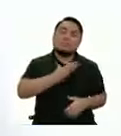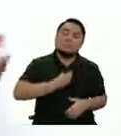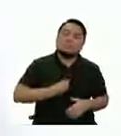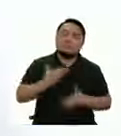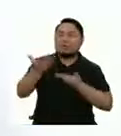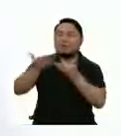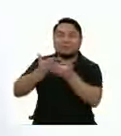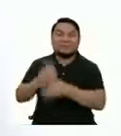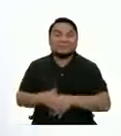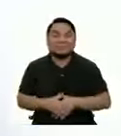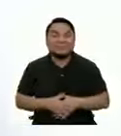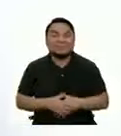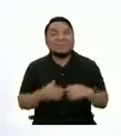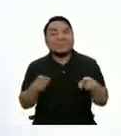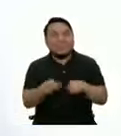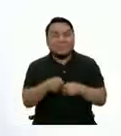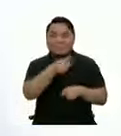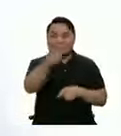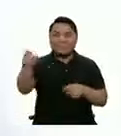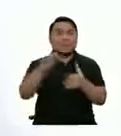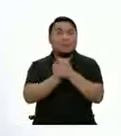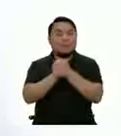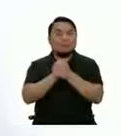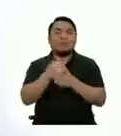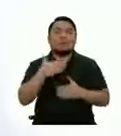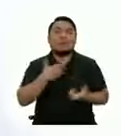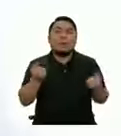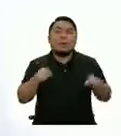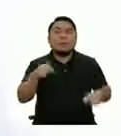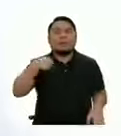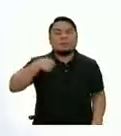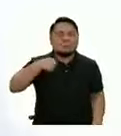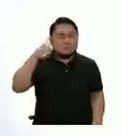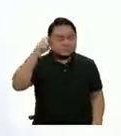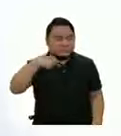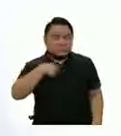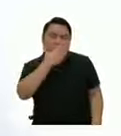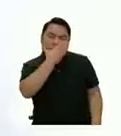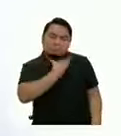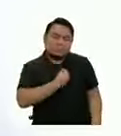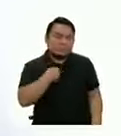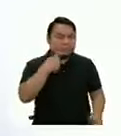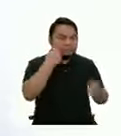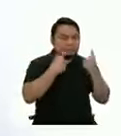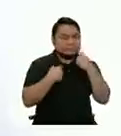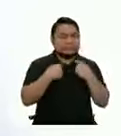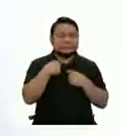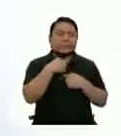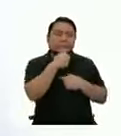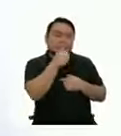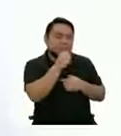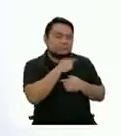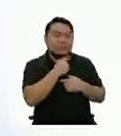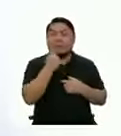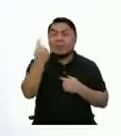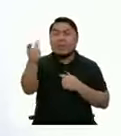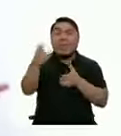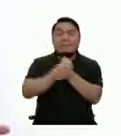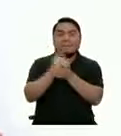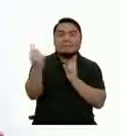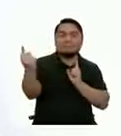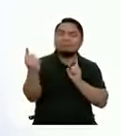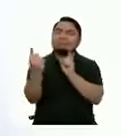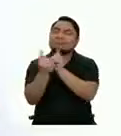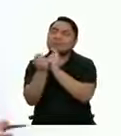Son a ellas o ellos A quienes acudimos Cuando necesitamos ser escuchados Compartiendo su tiempo con nosotros